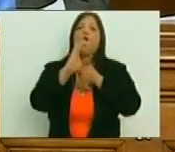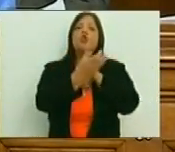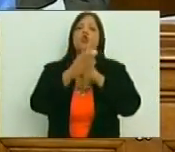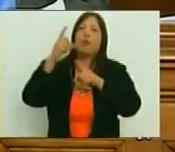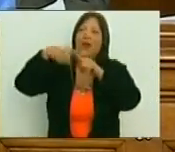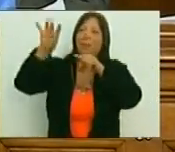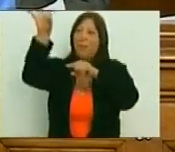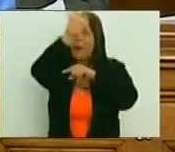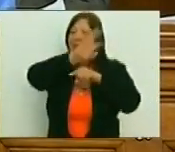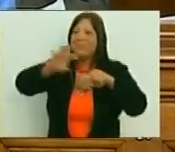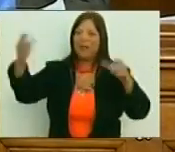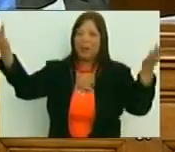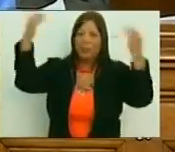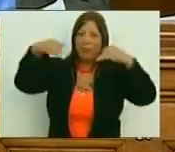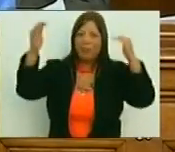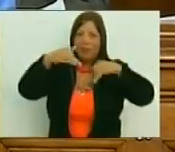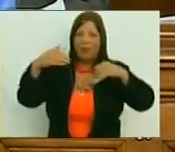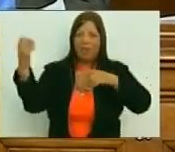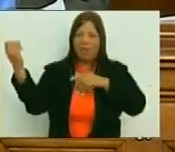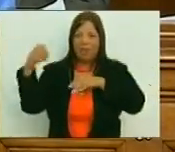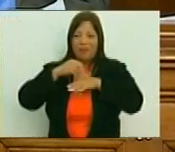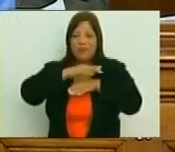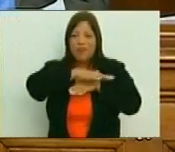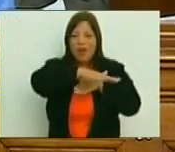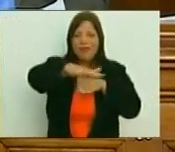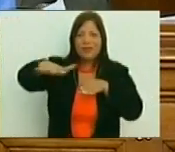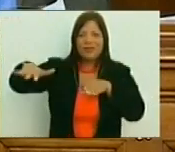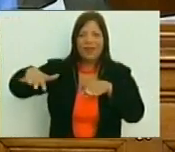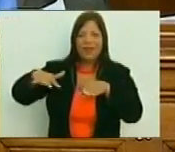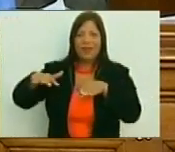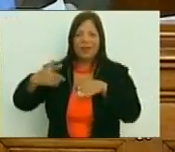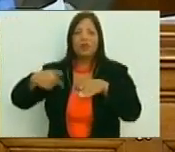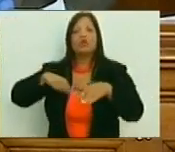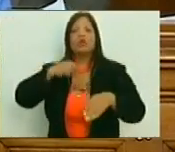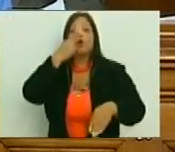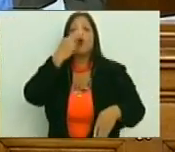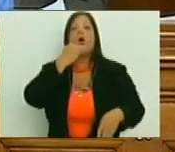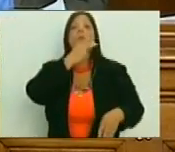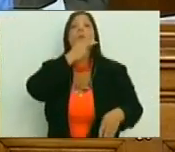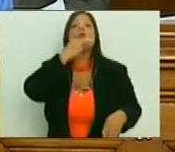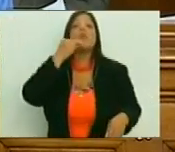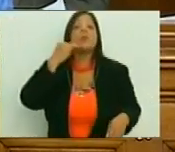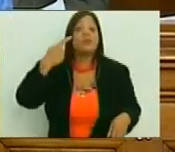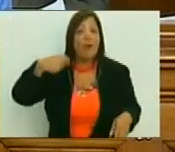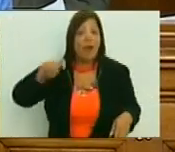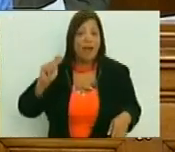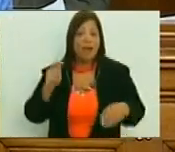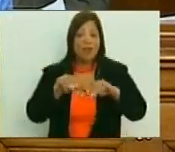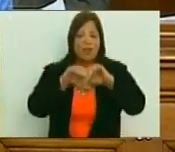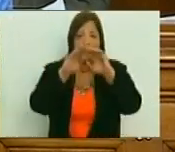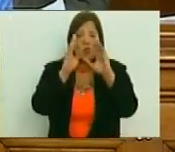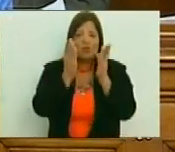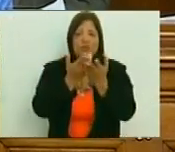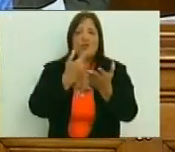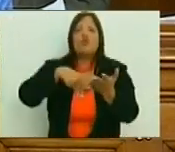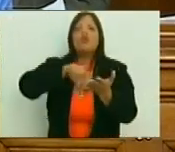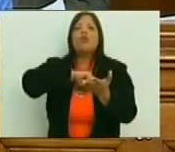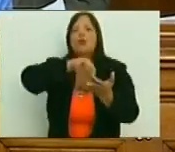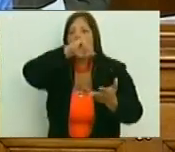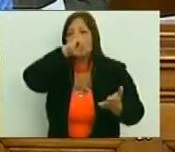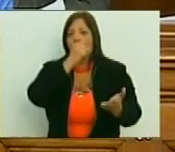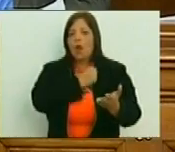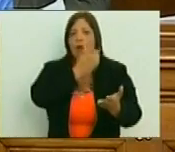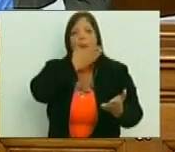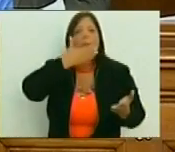realidad que no escapamos ninguno de nosotros, pero que tenemos el compromiso precisamente de develar al mundo que lo nuestro es lo mejor,